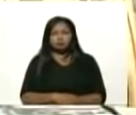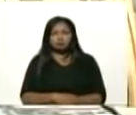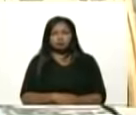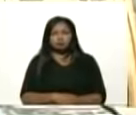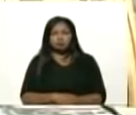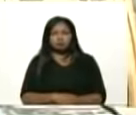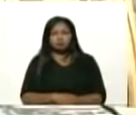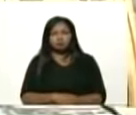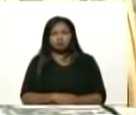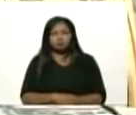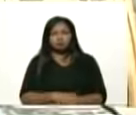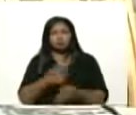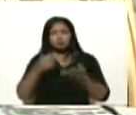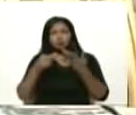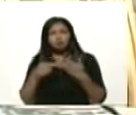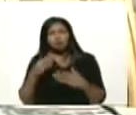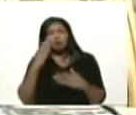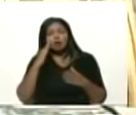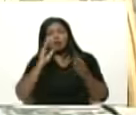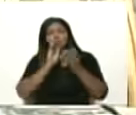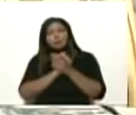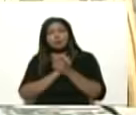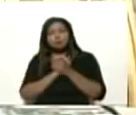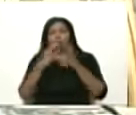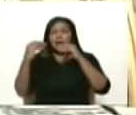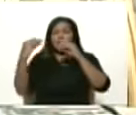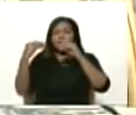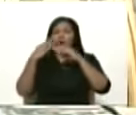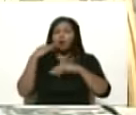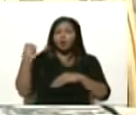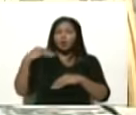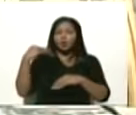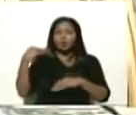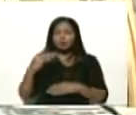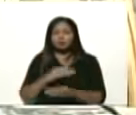y otros compañeros y compañeras estaban hablándole a la juventud.